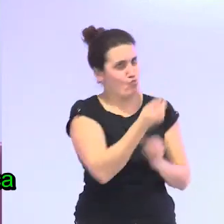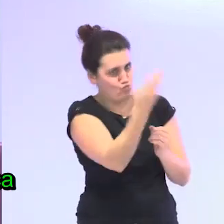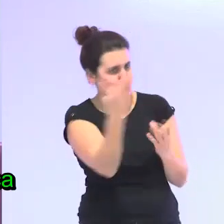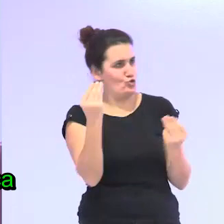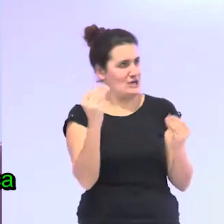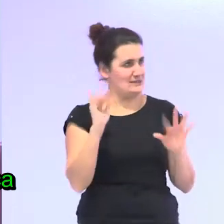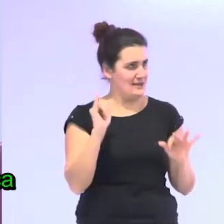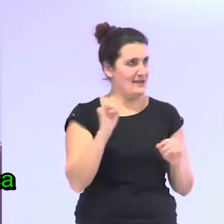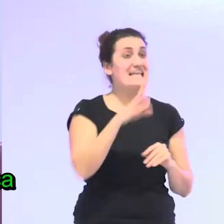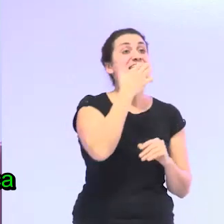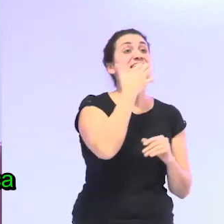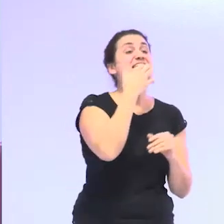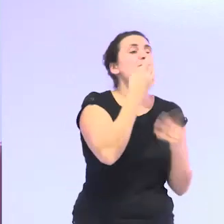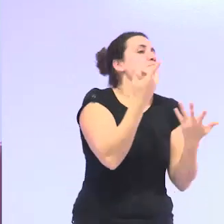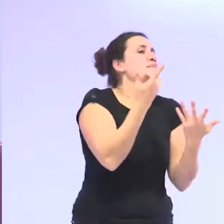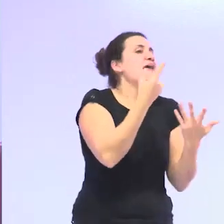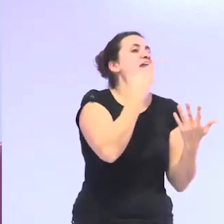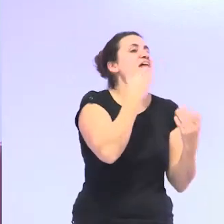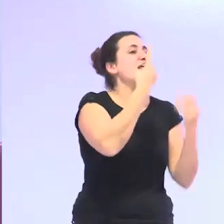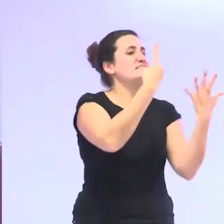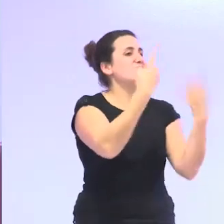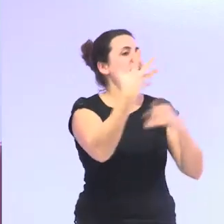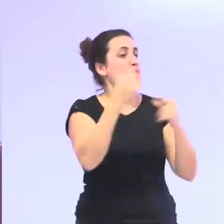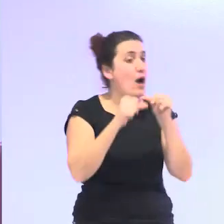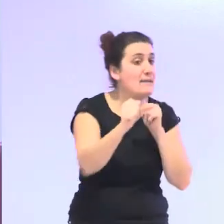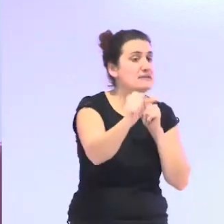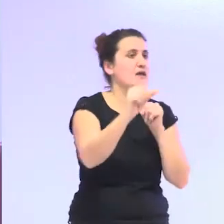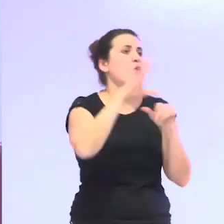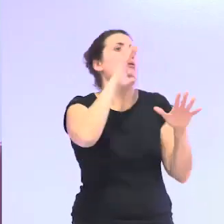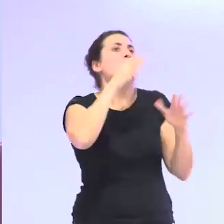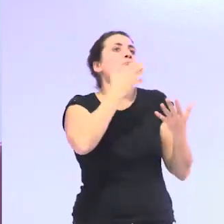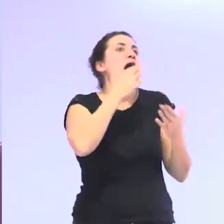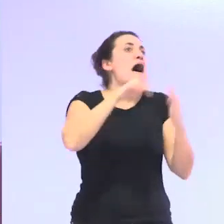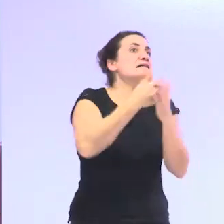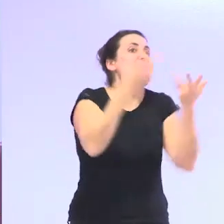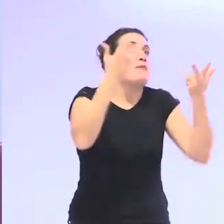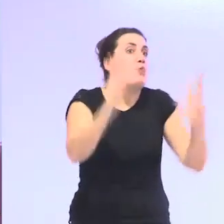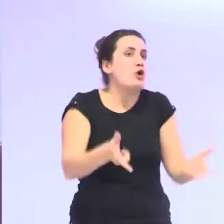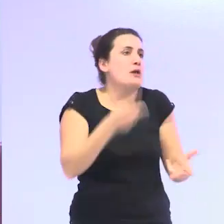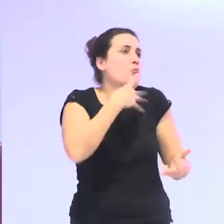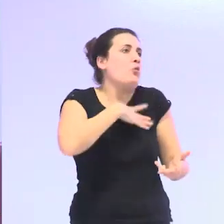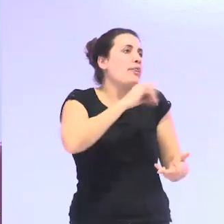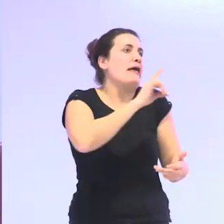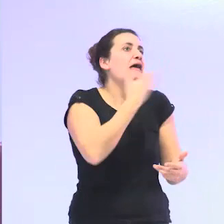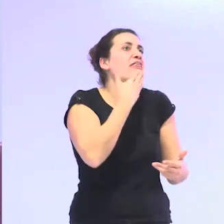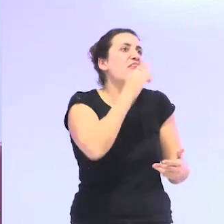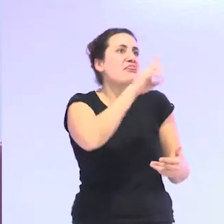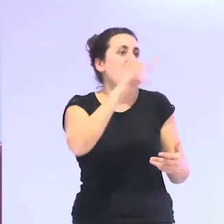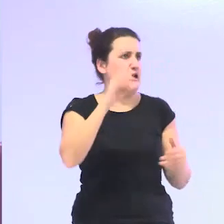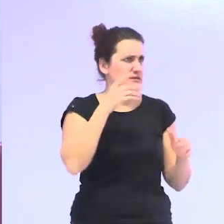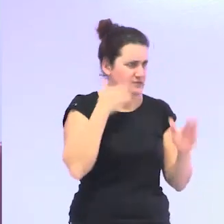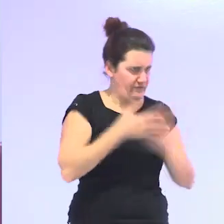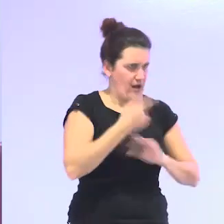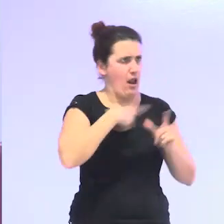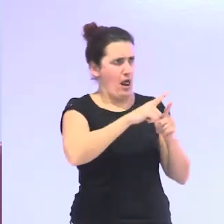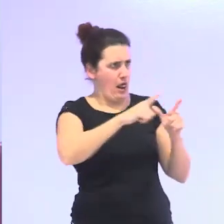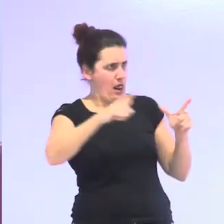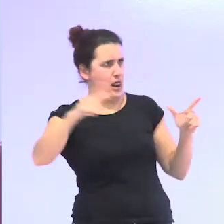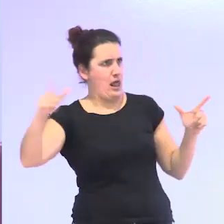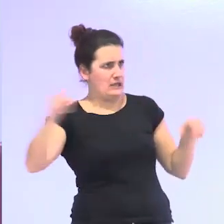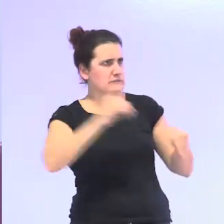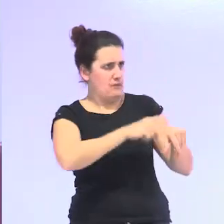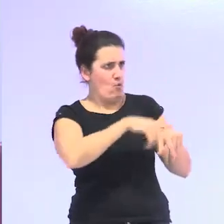los 65 años en adelante pues hasta que te mueras que te pueden morir con 100 imaginaros lo extensa que es esa etapa por eso yo ya